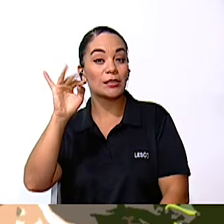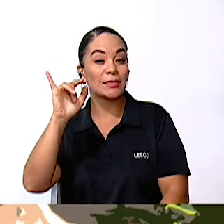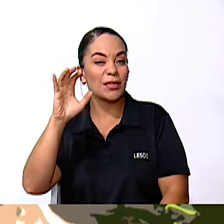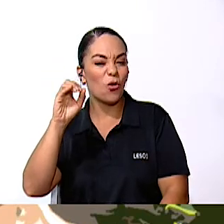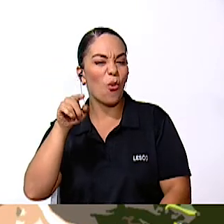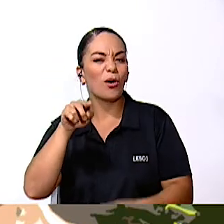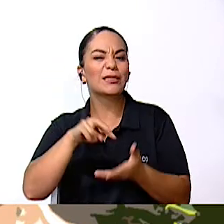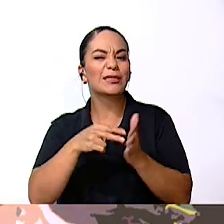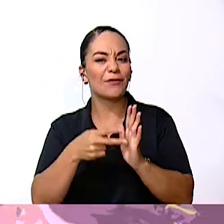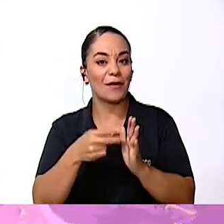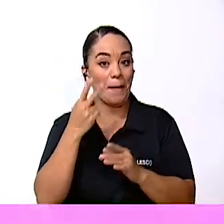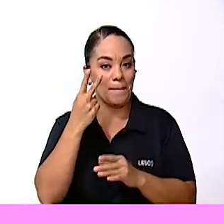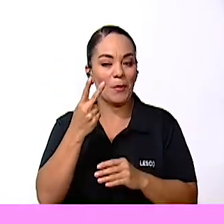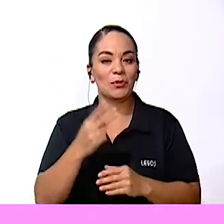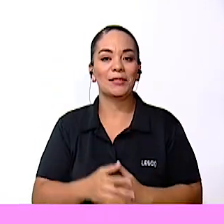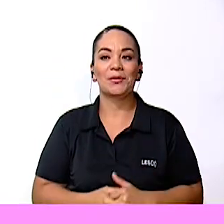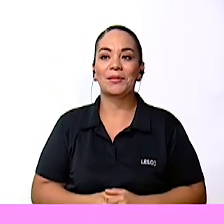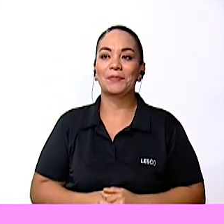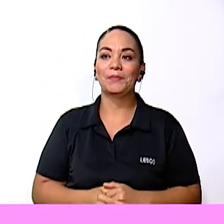hacer juntos Vamos a ver